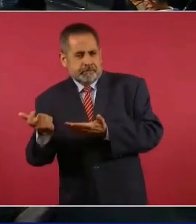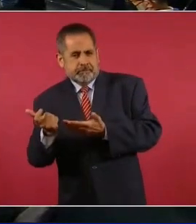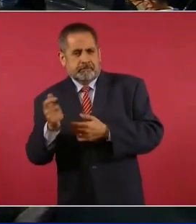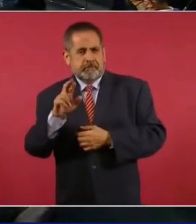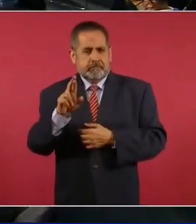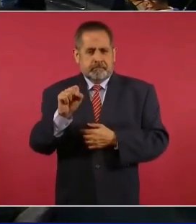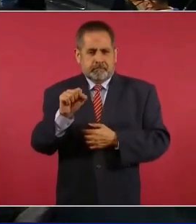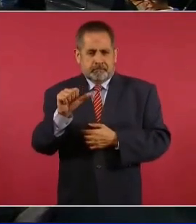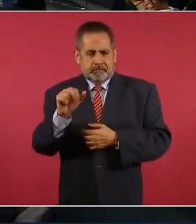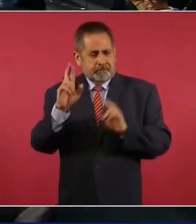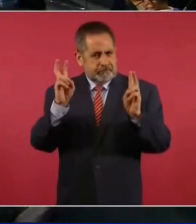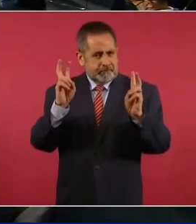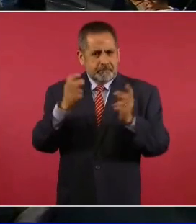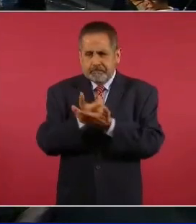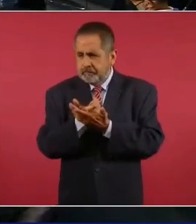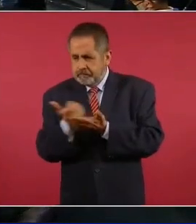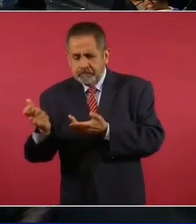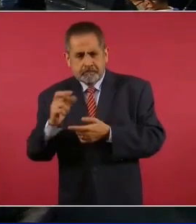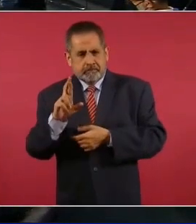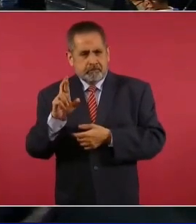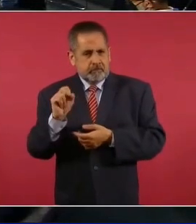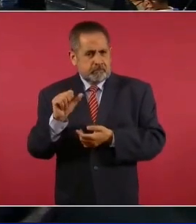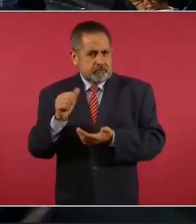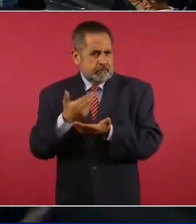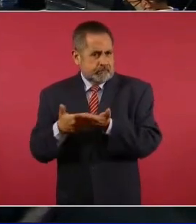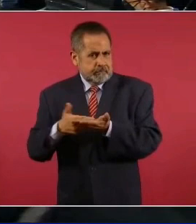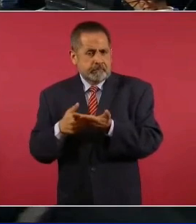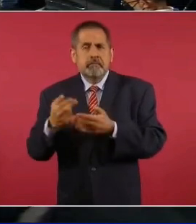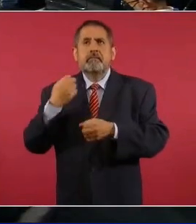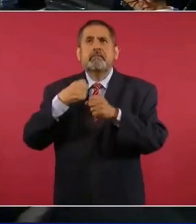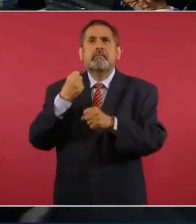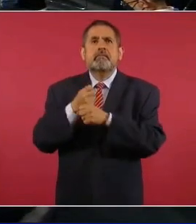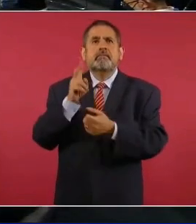diferentes derivados, en 2019